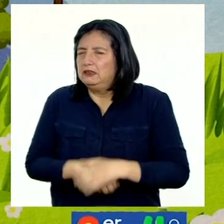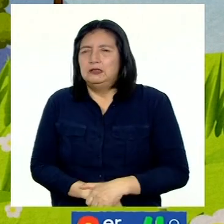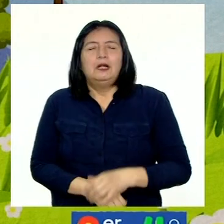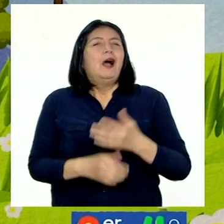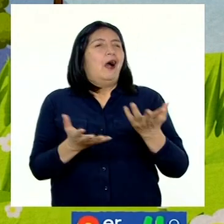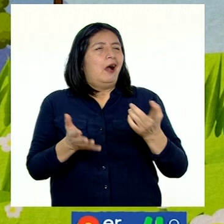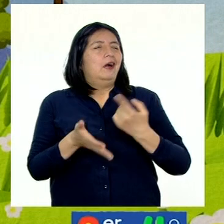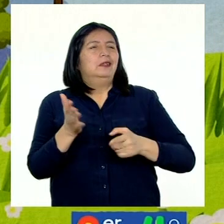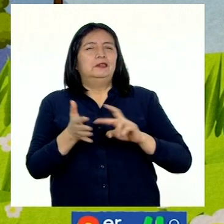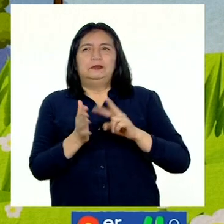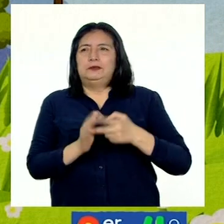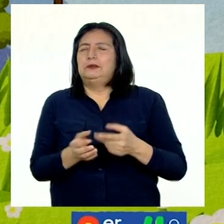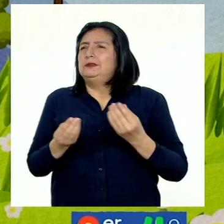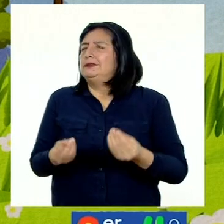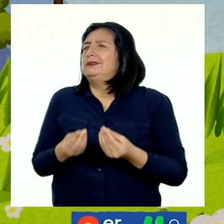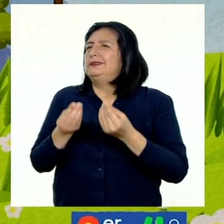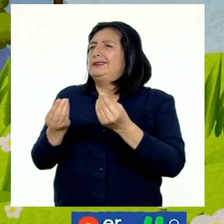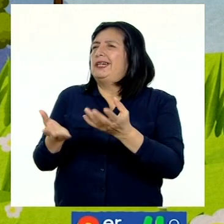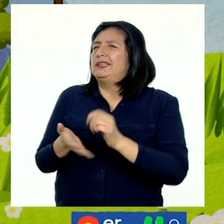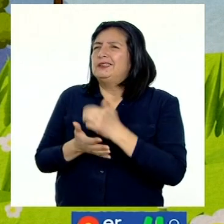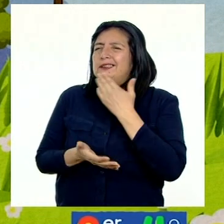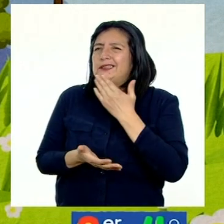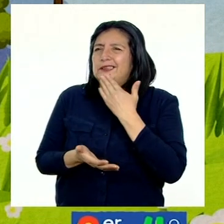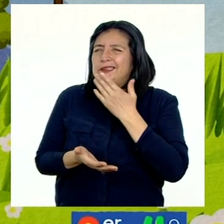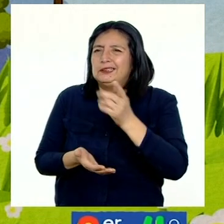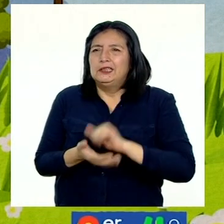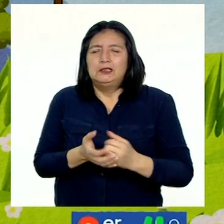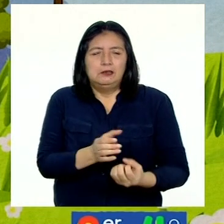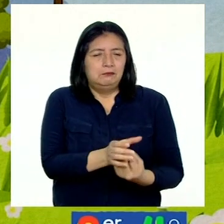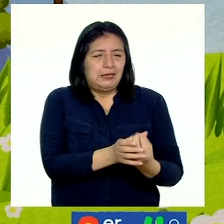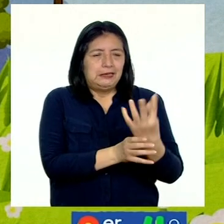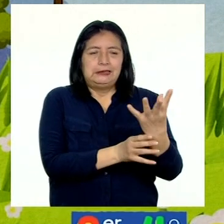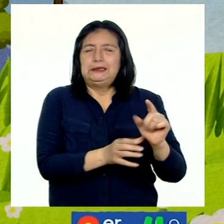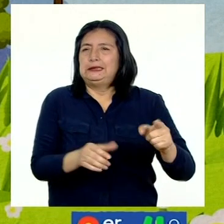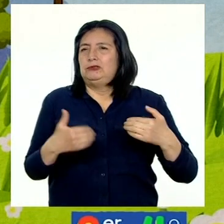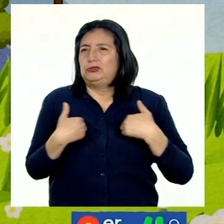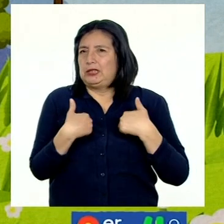Pues son las señas proporcionadas por las plantas y animales.